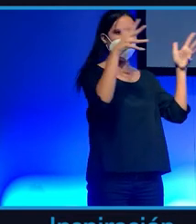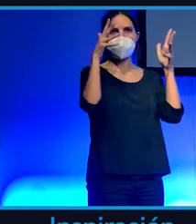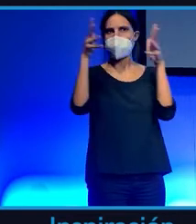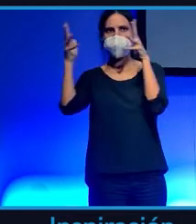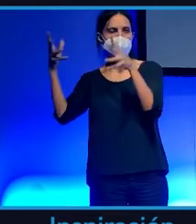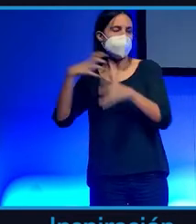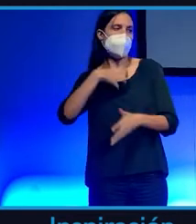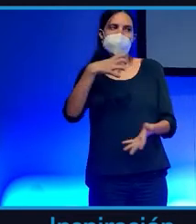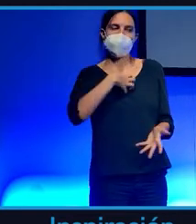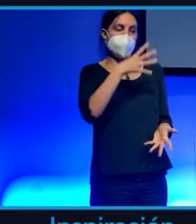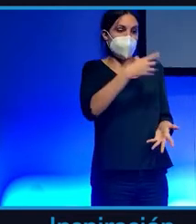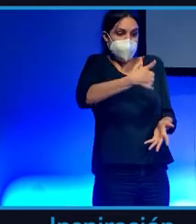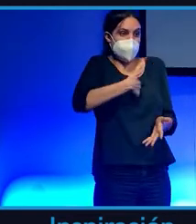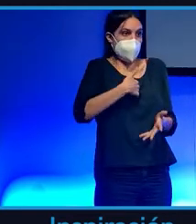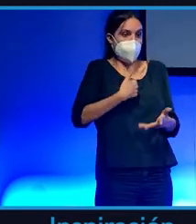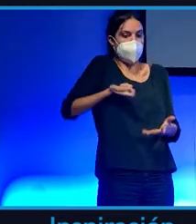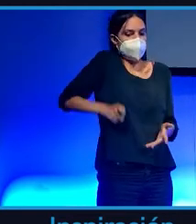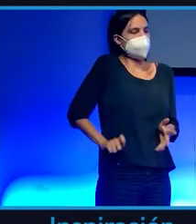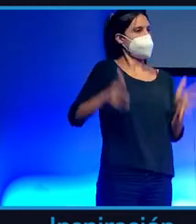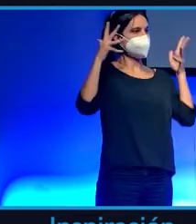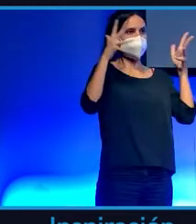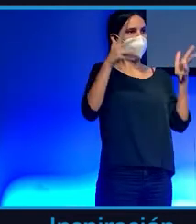recomendar solo os digo mi opinión y lo que hago.